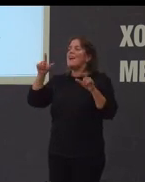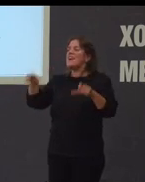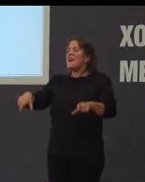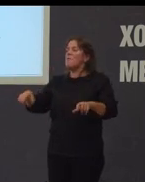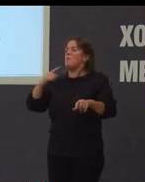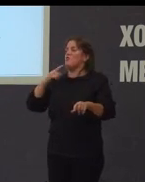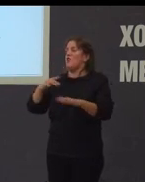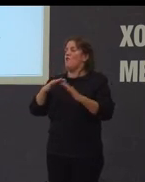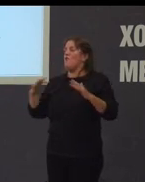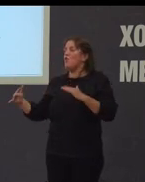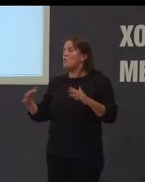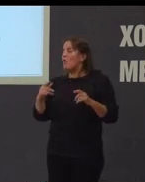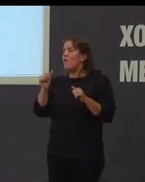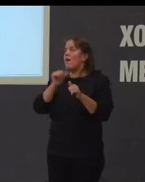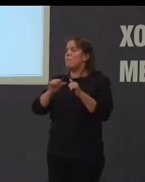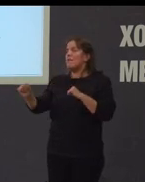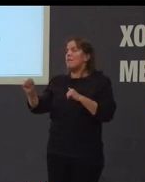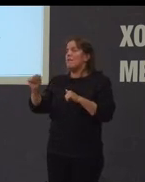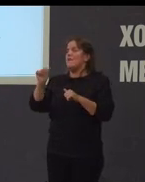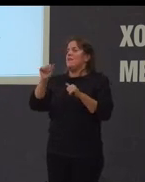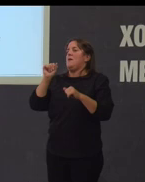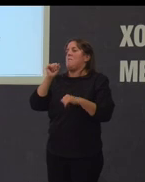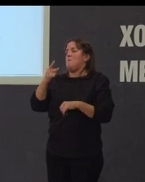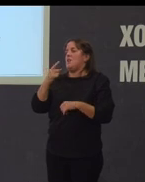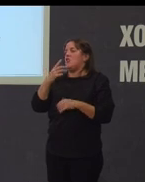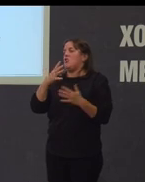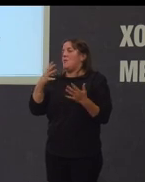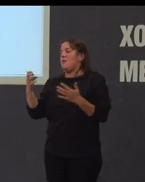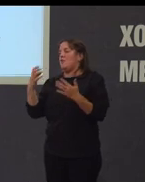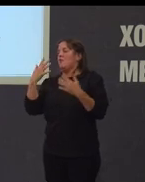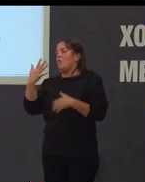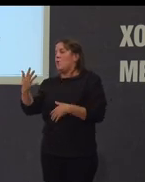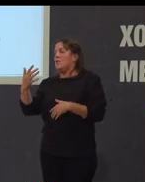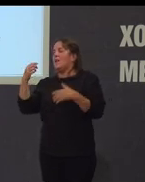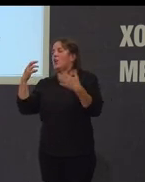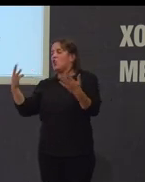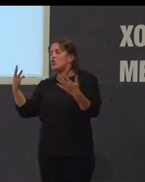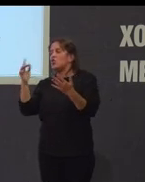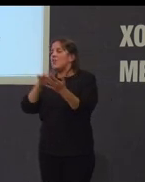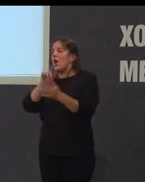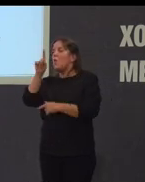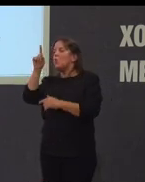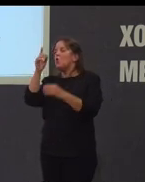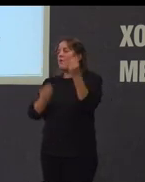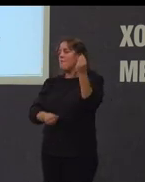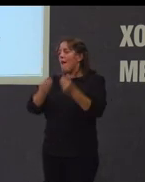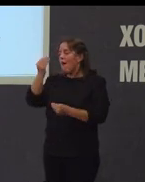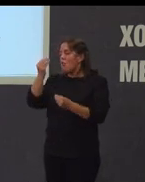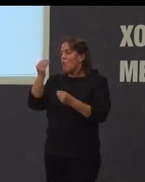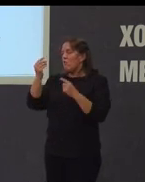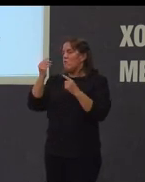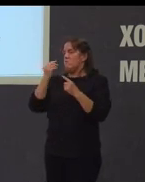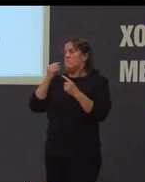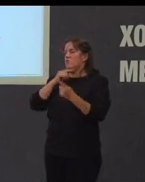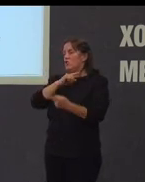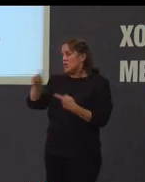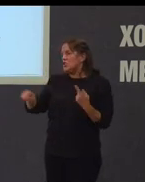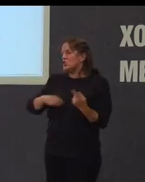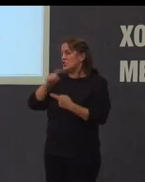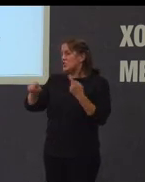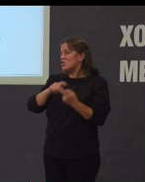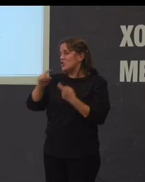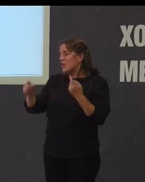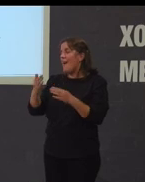se celebraron a partir do ano 1958 todos os 1 de maio antes do 58